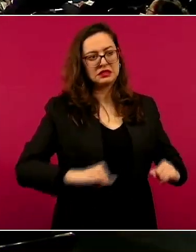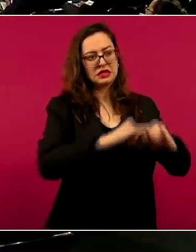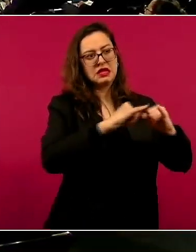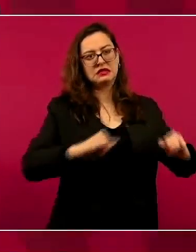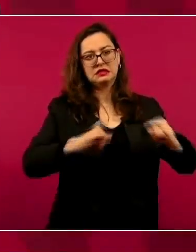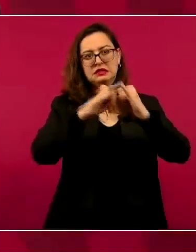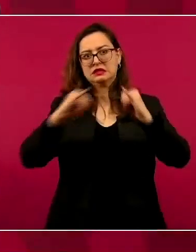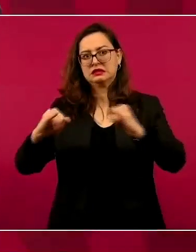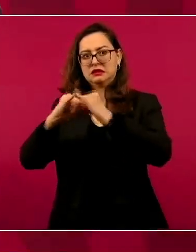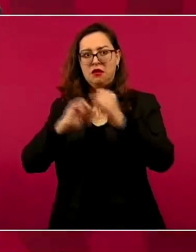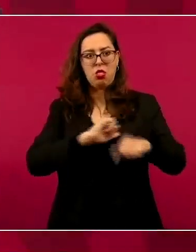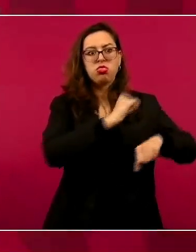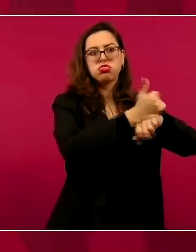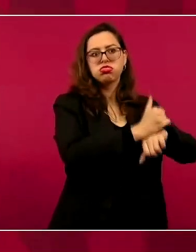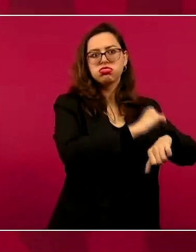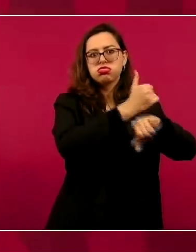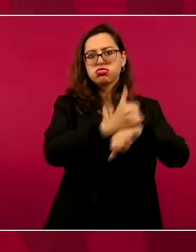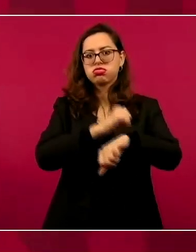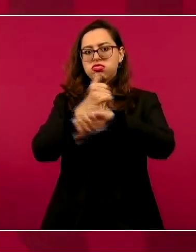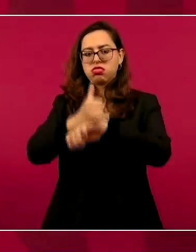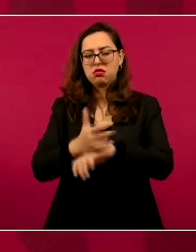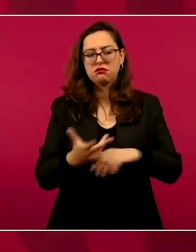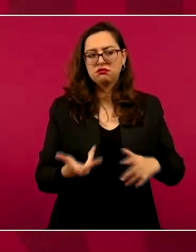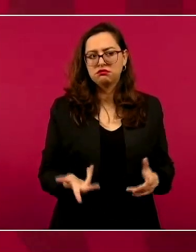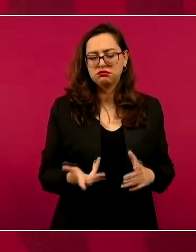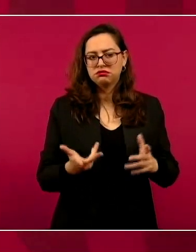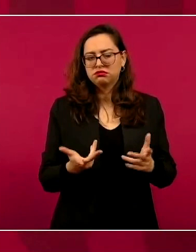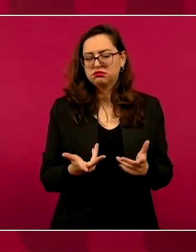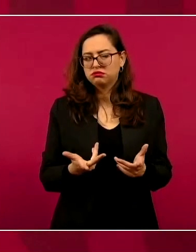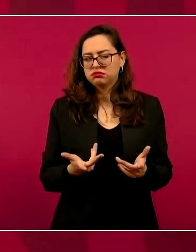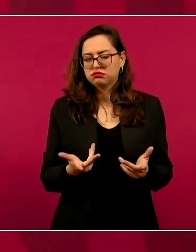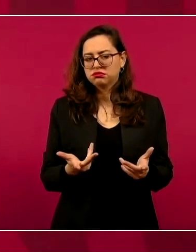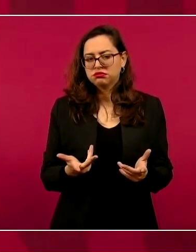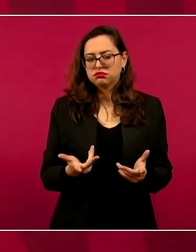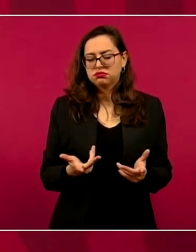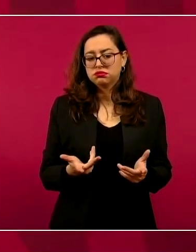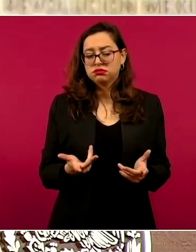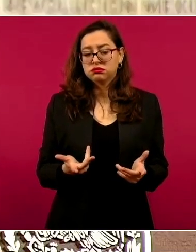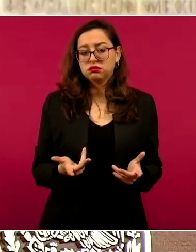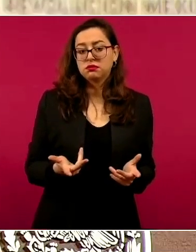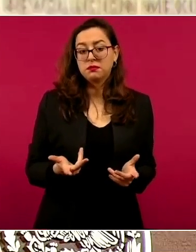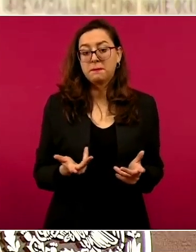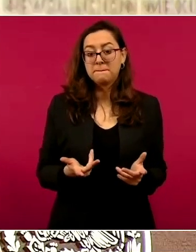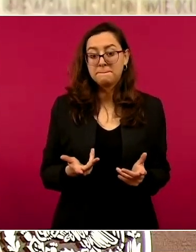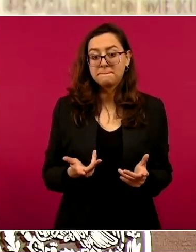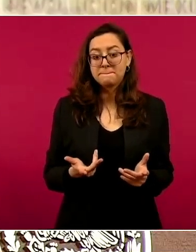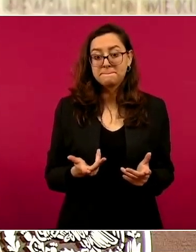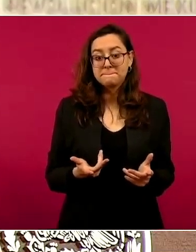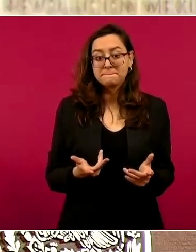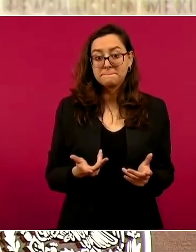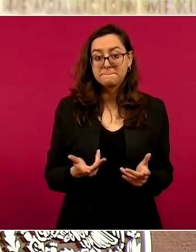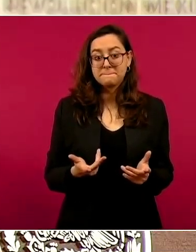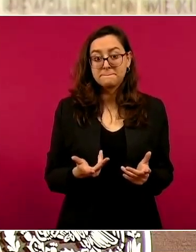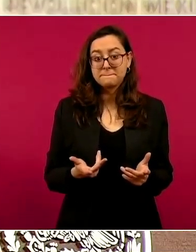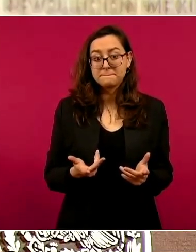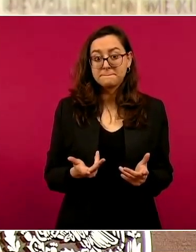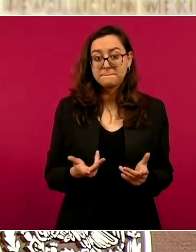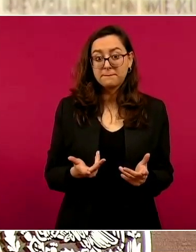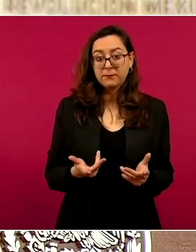para proteger